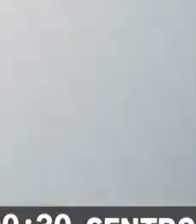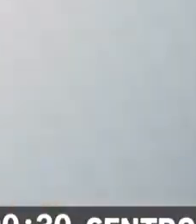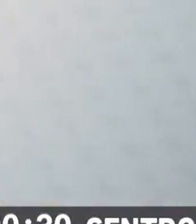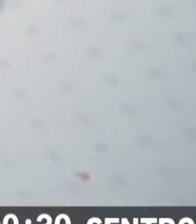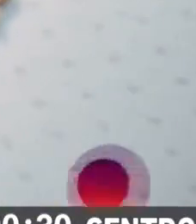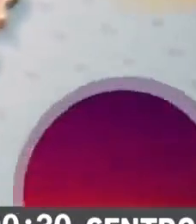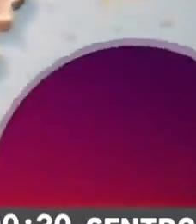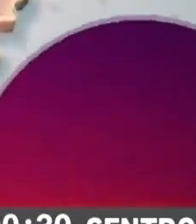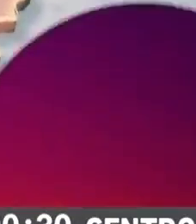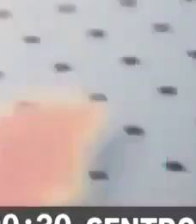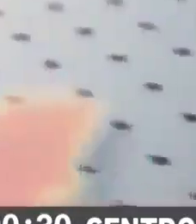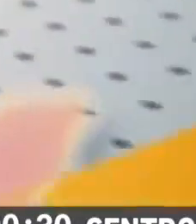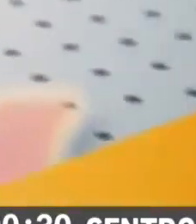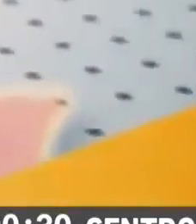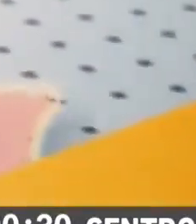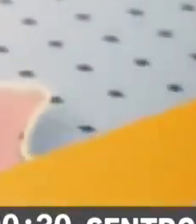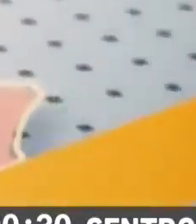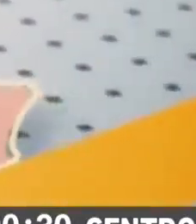CC por Antarctica Films Argentina